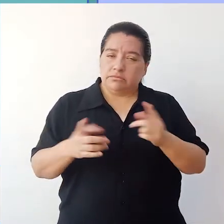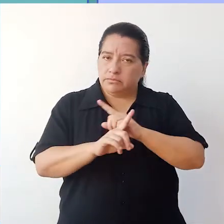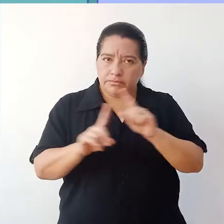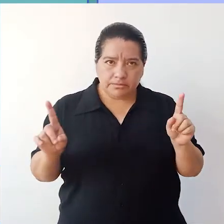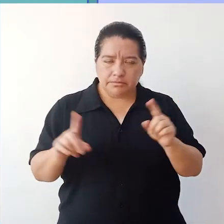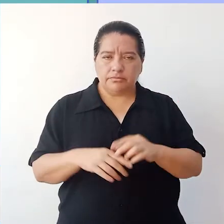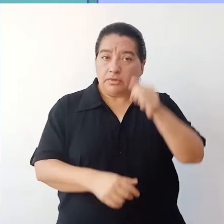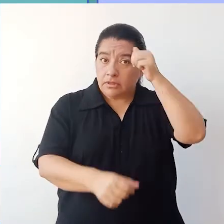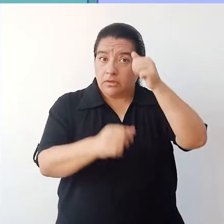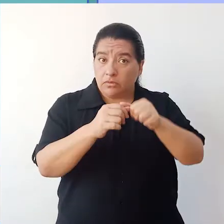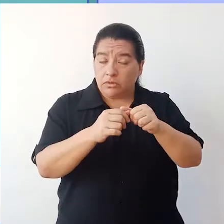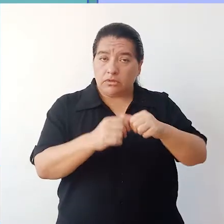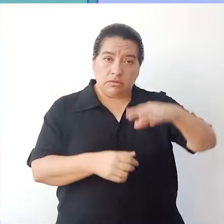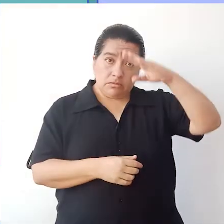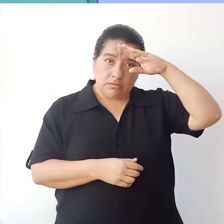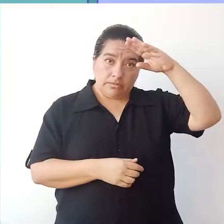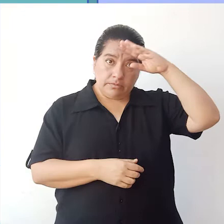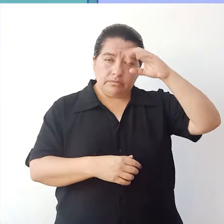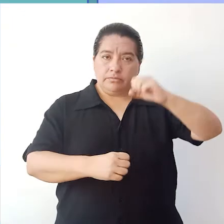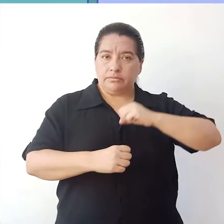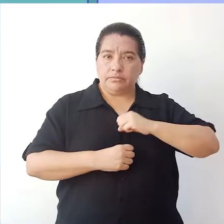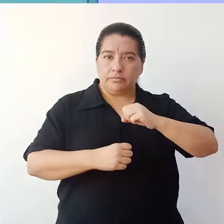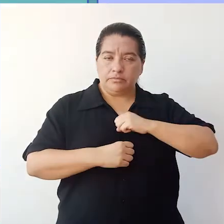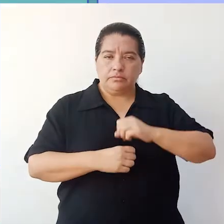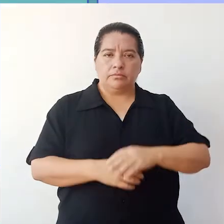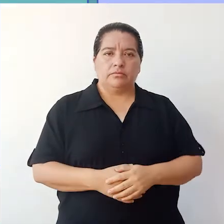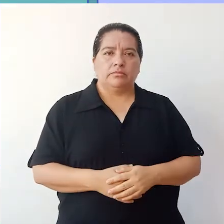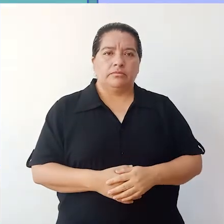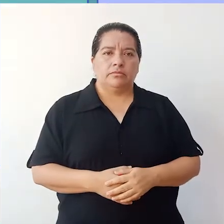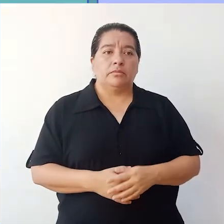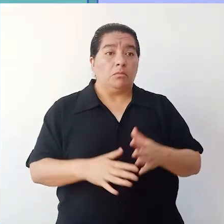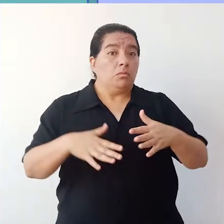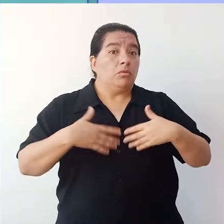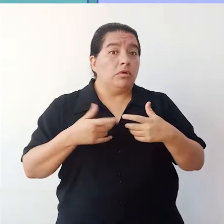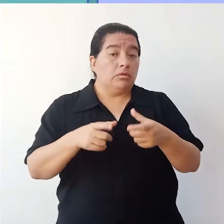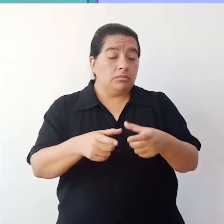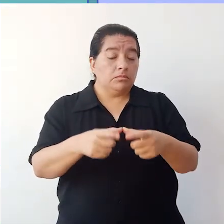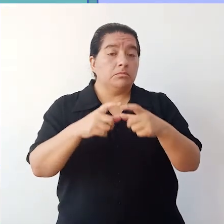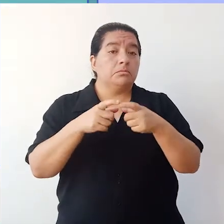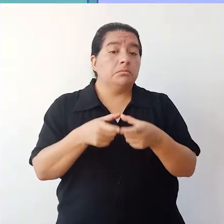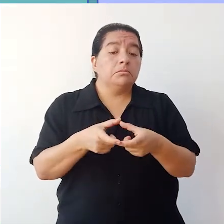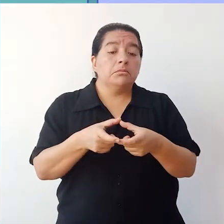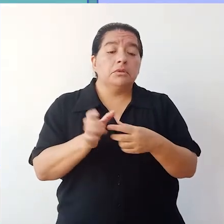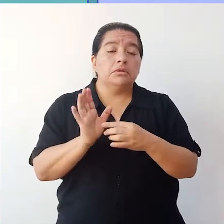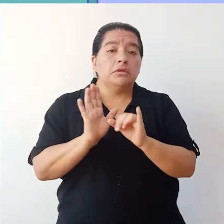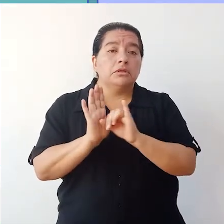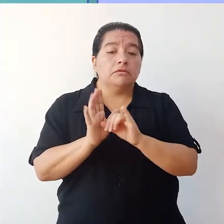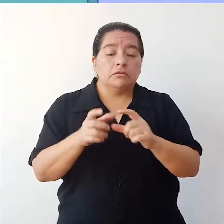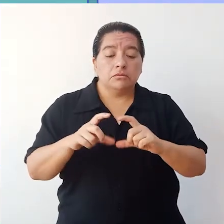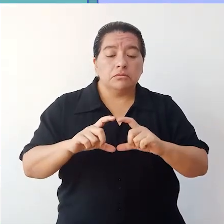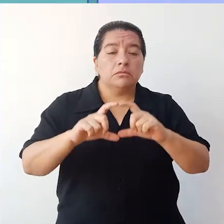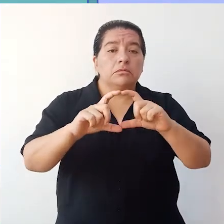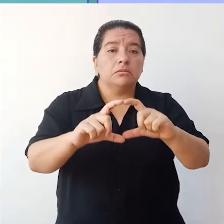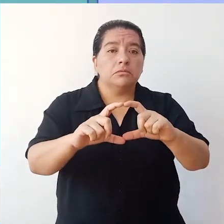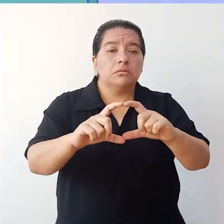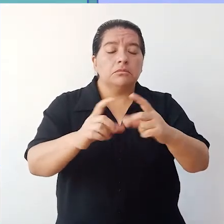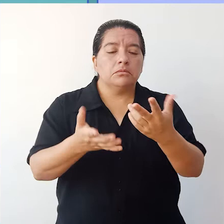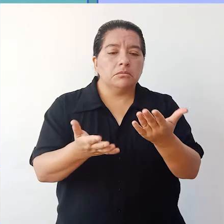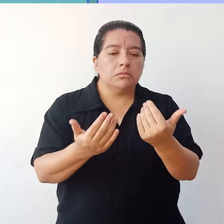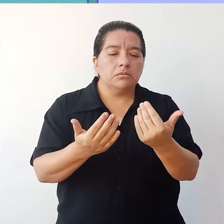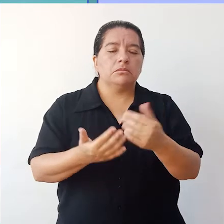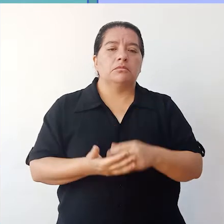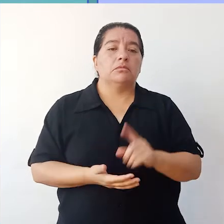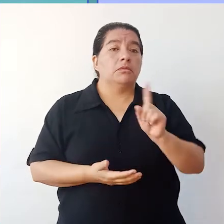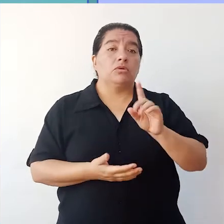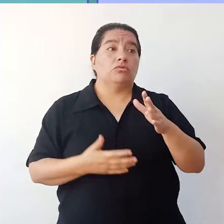Policía Nacional y las Fuerzas Armadas tienen el derecho de pedir a la ciudadanía que se identifique, mas no